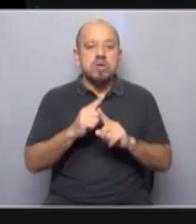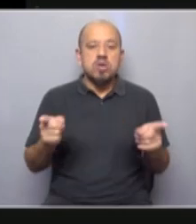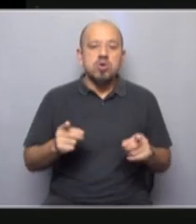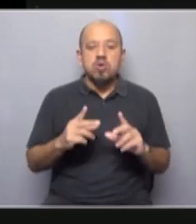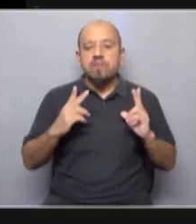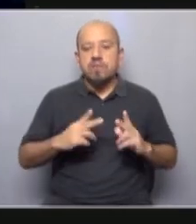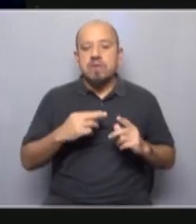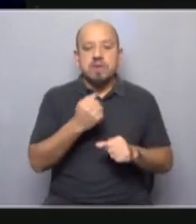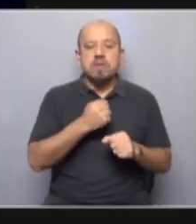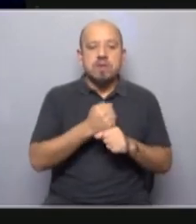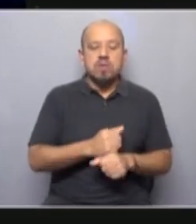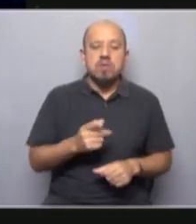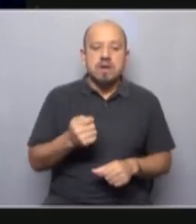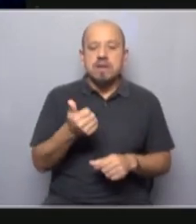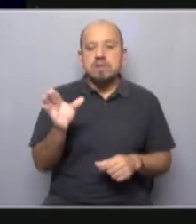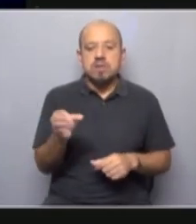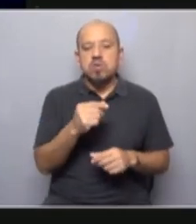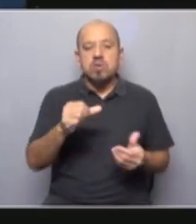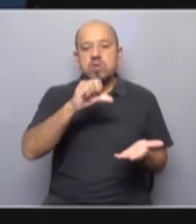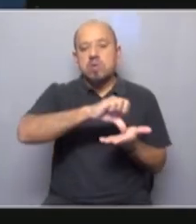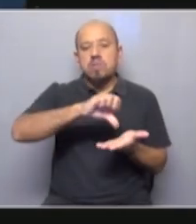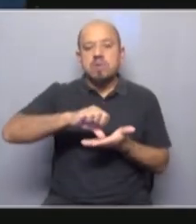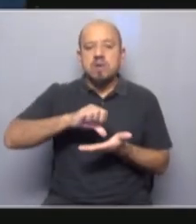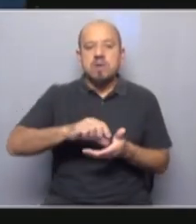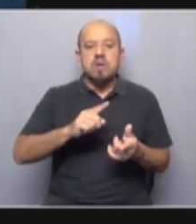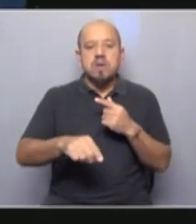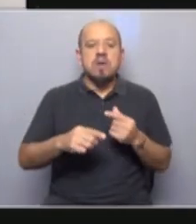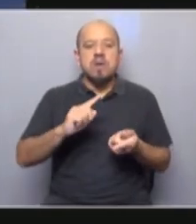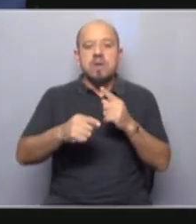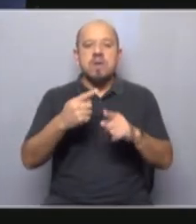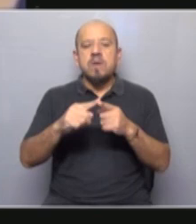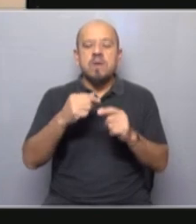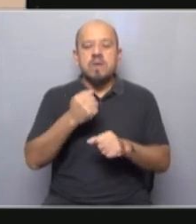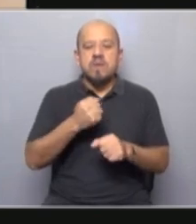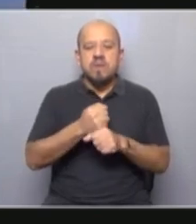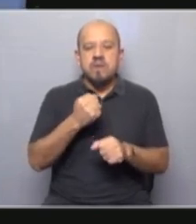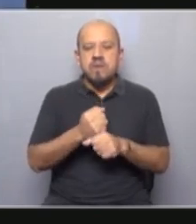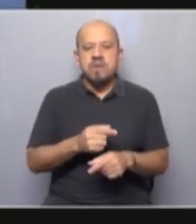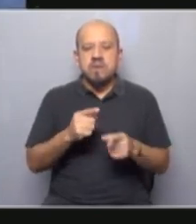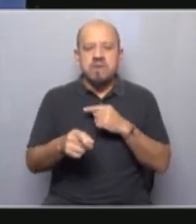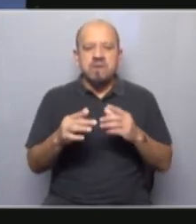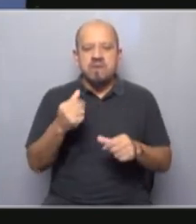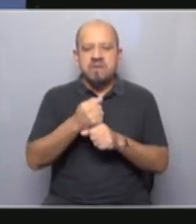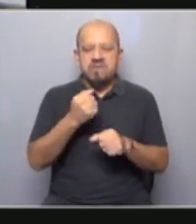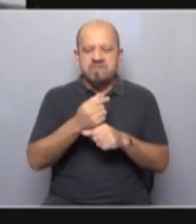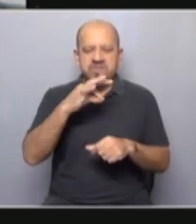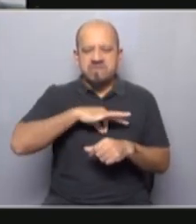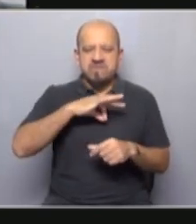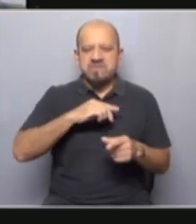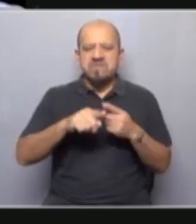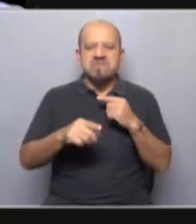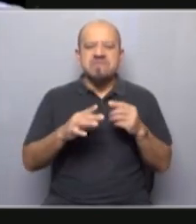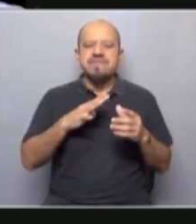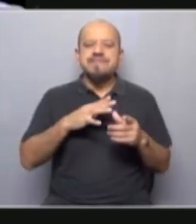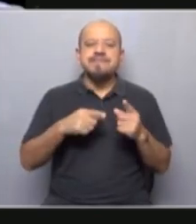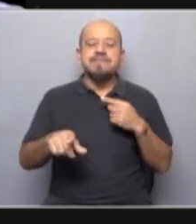abarcan a casi todos los países del ORBE, han afectado el marco de las relaciones laborales al incidir sobre el empleo y los salarios, lo que